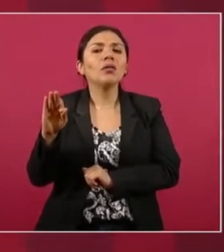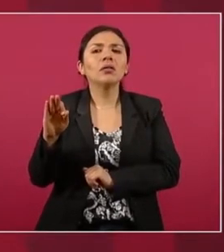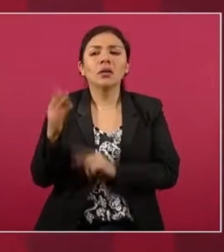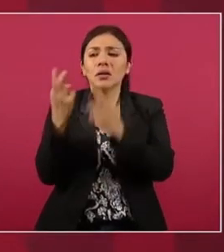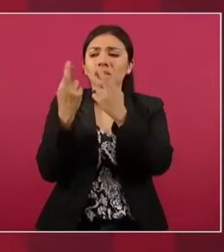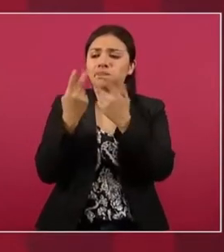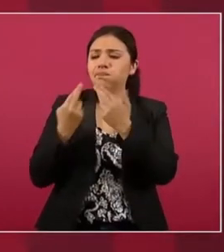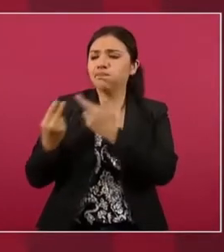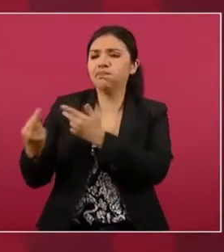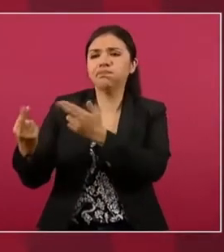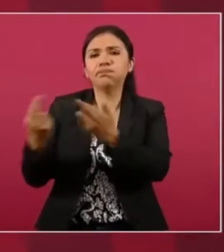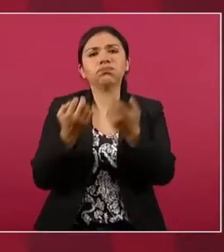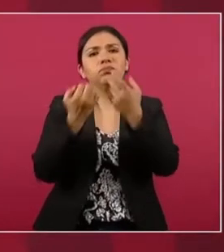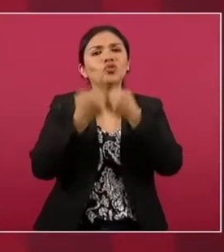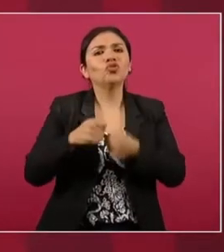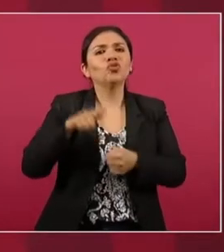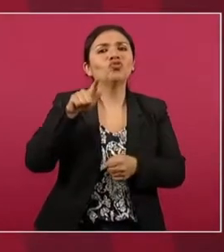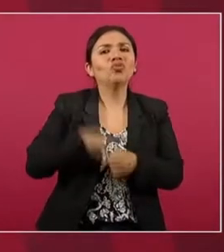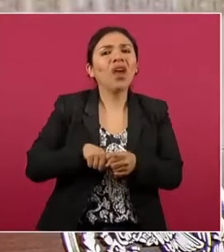descomposición social,